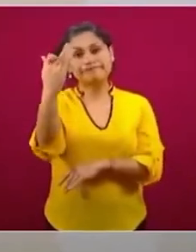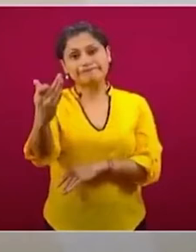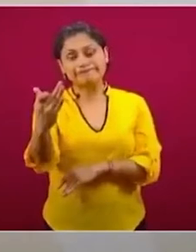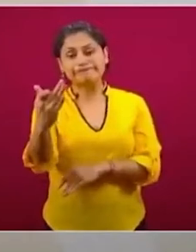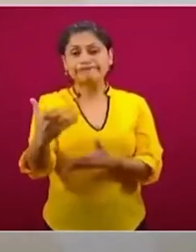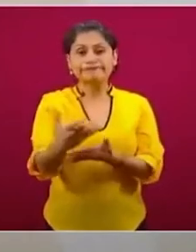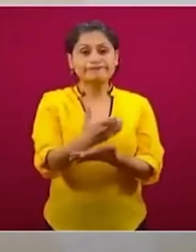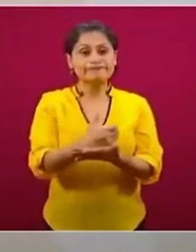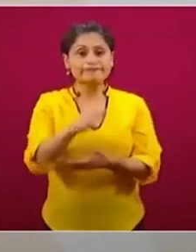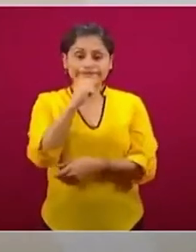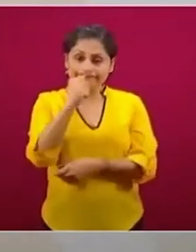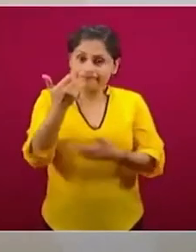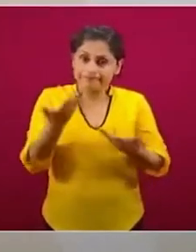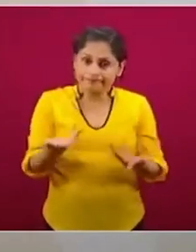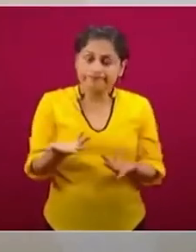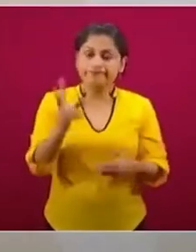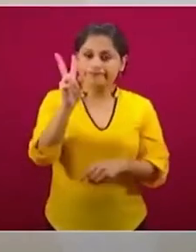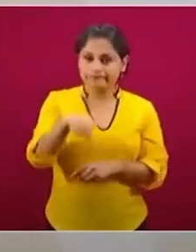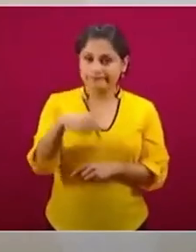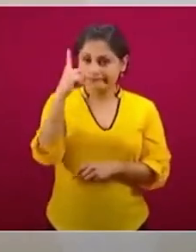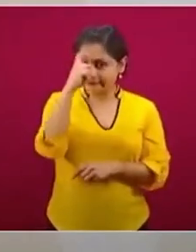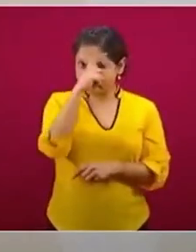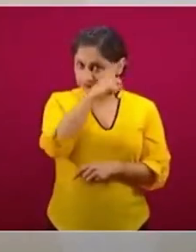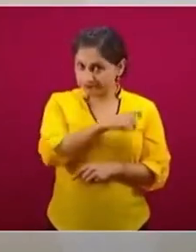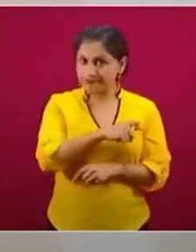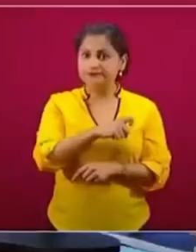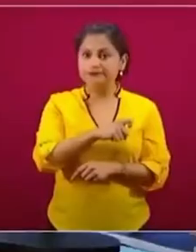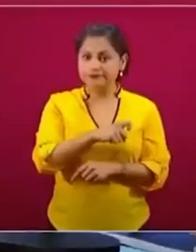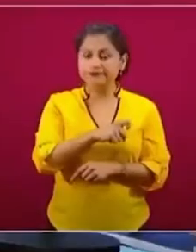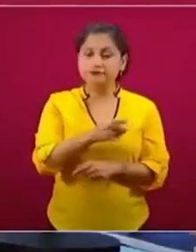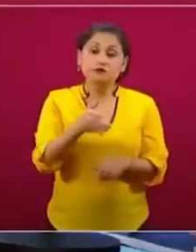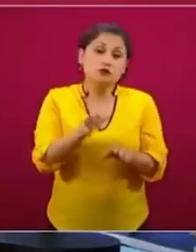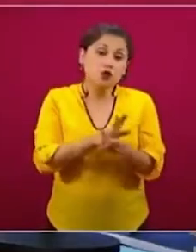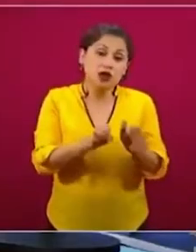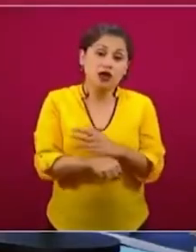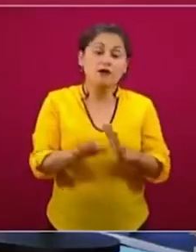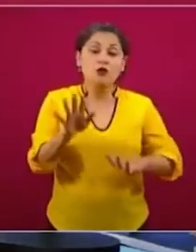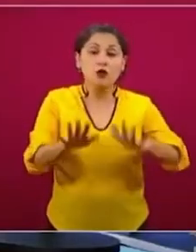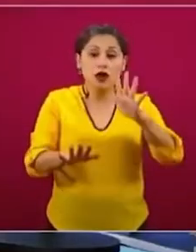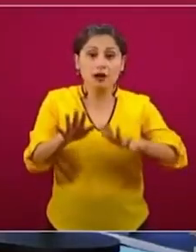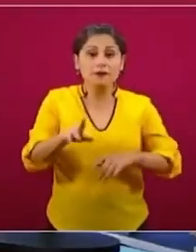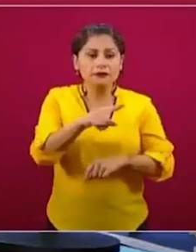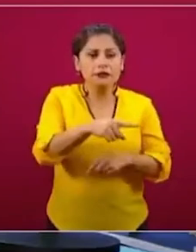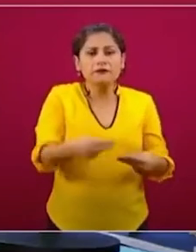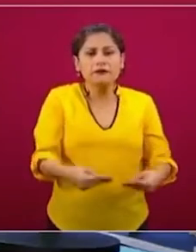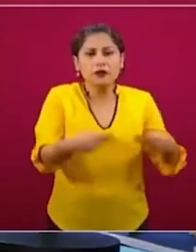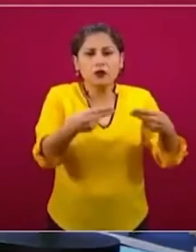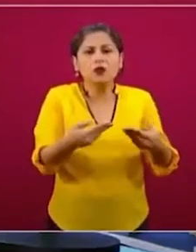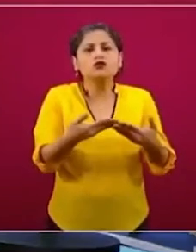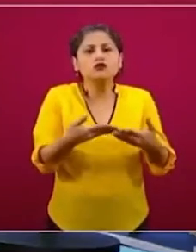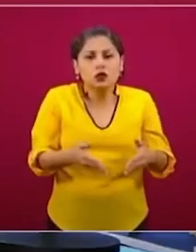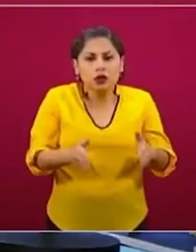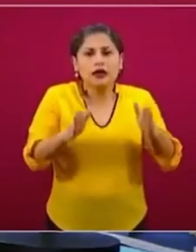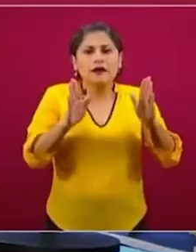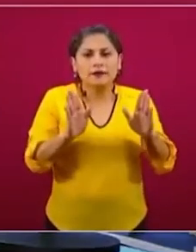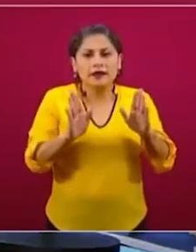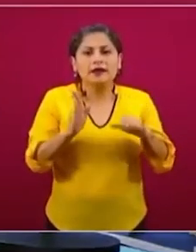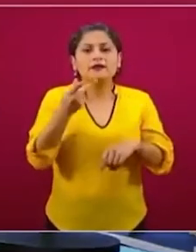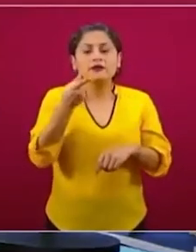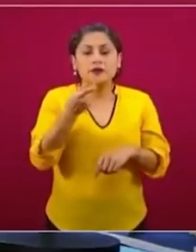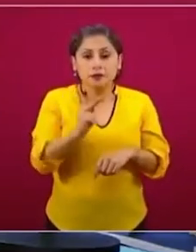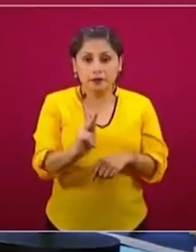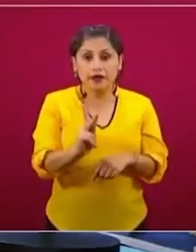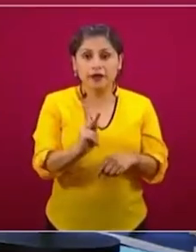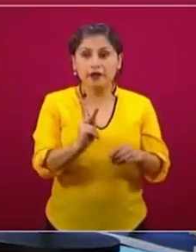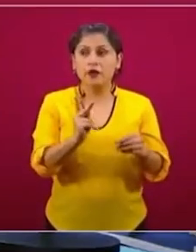que aun cuando esté abierto un comercio, una miscelánea, cada vez hay menos